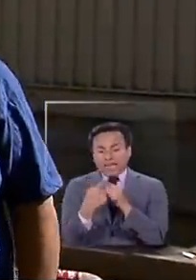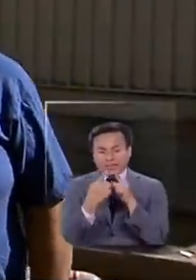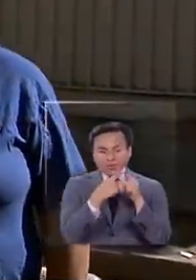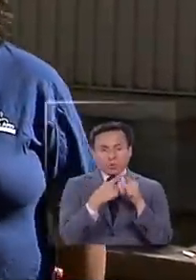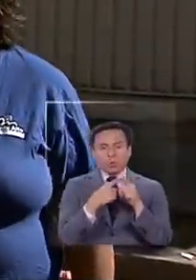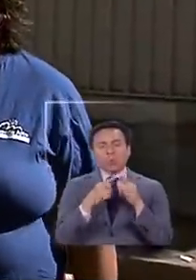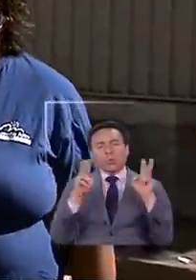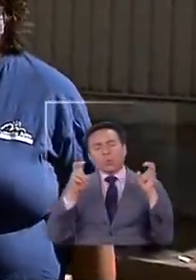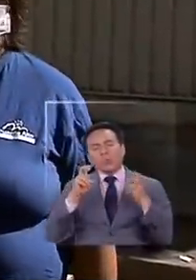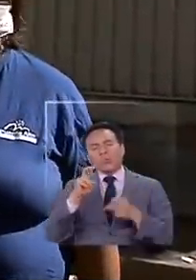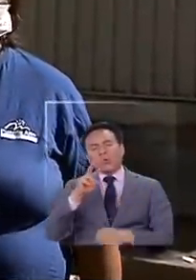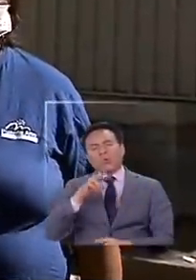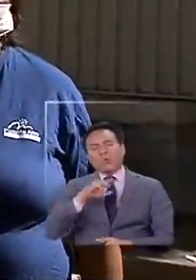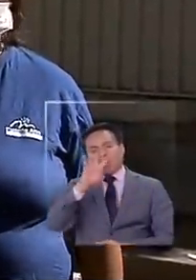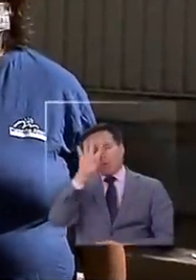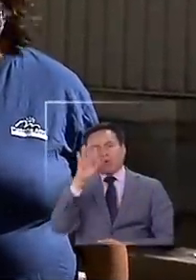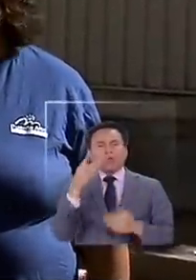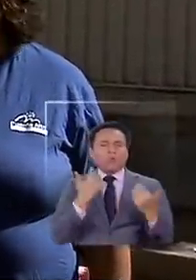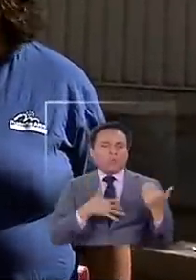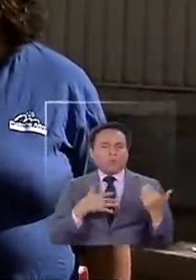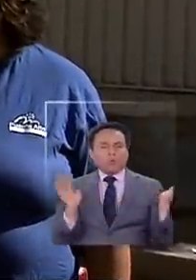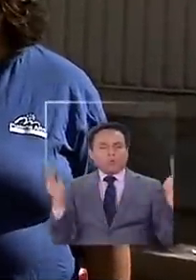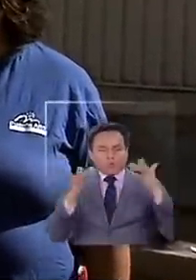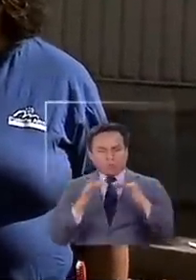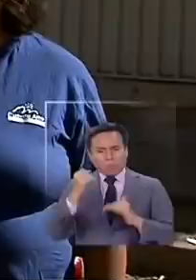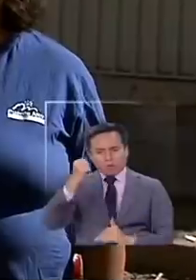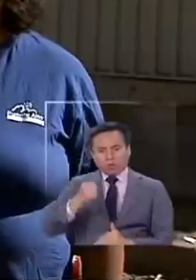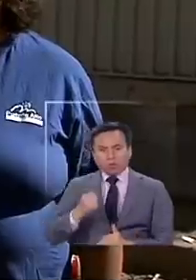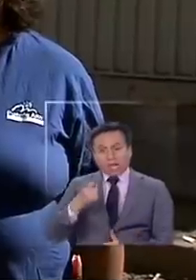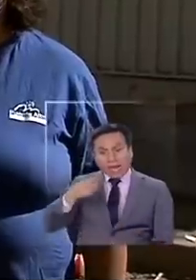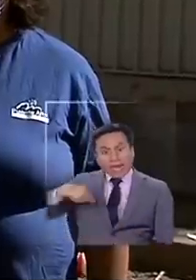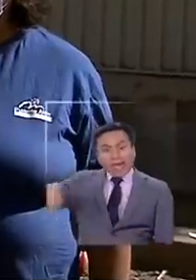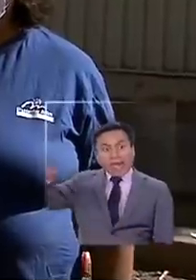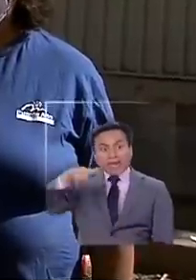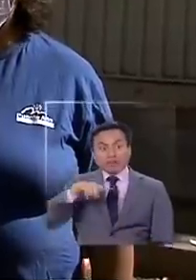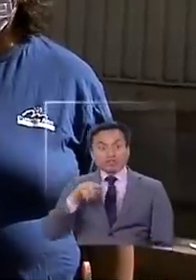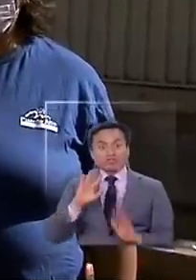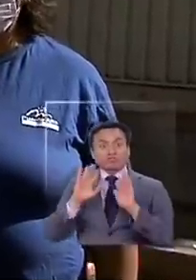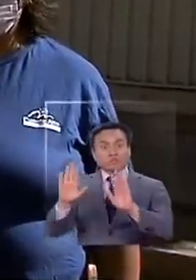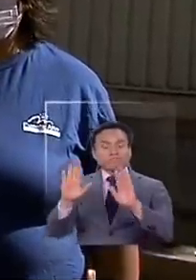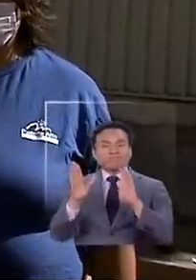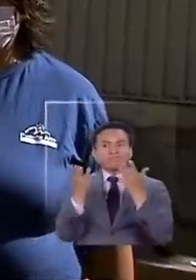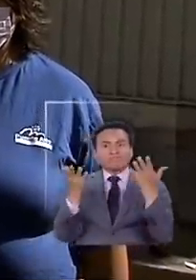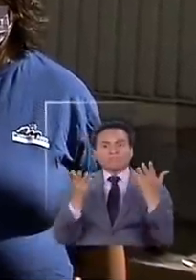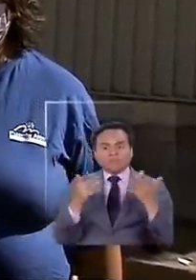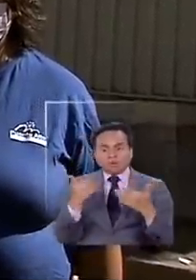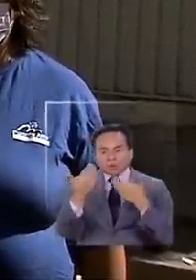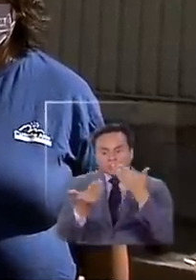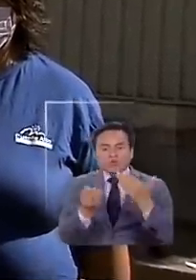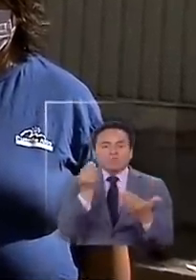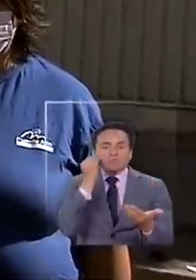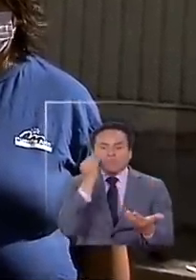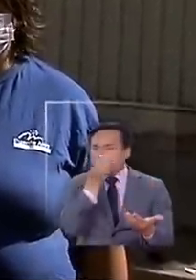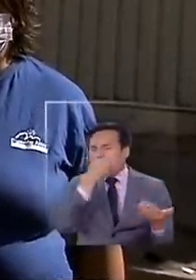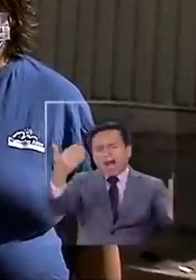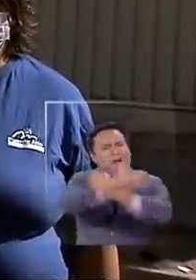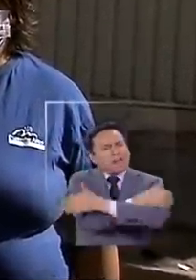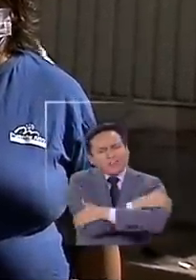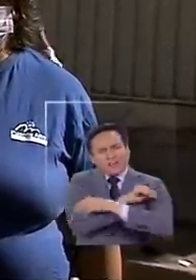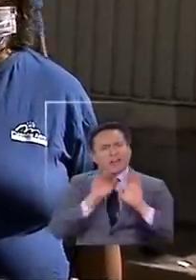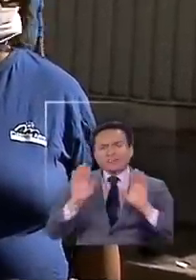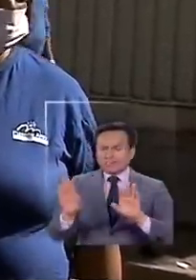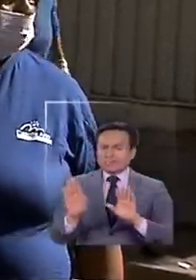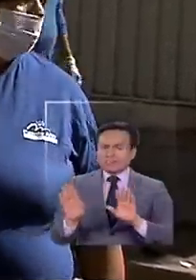haciendo el culto, porque él era el pastor de la iglesia. Tú sabes que ellos se dan ofrendas, se besan, se abrazan